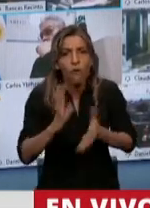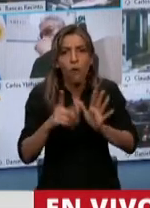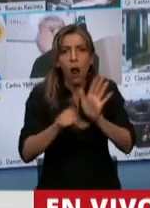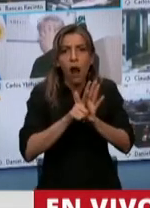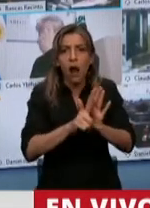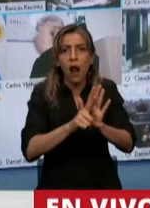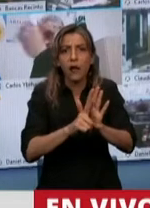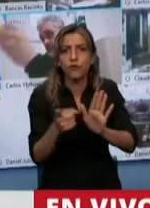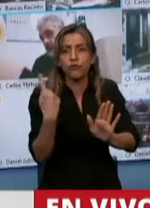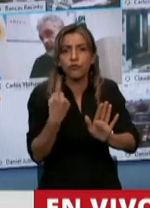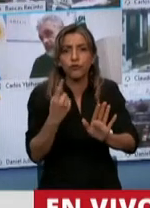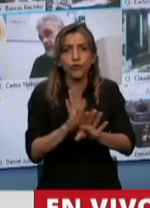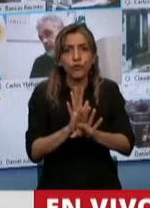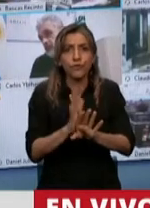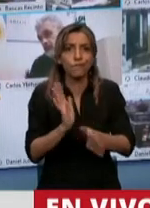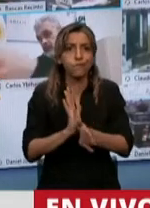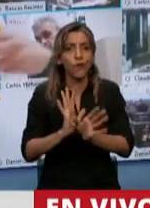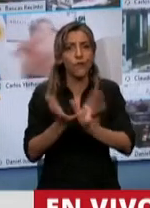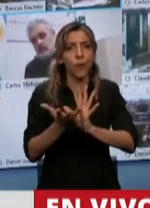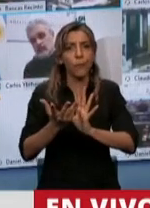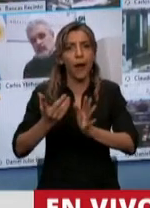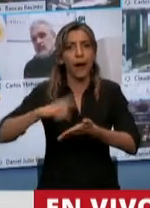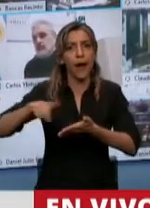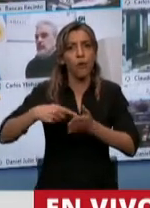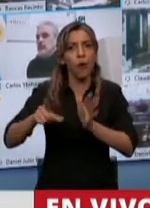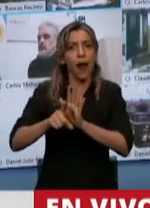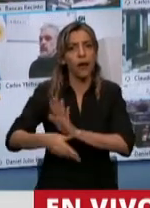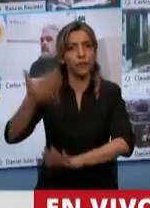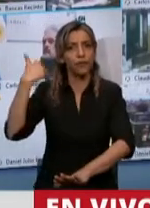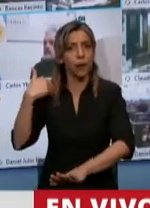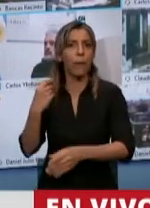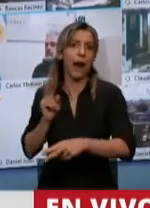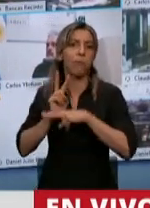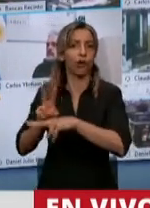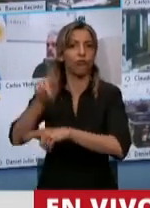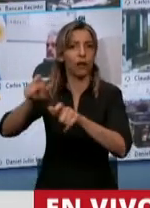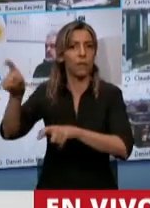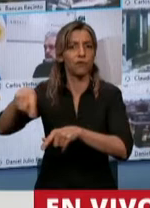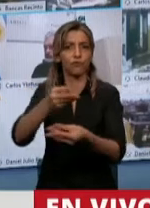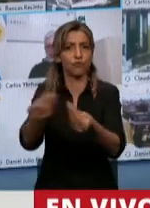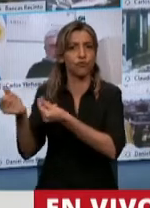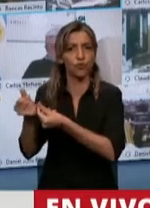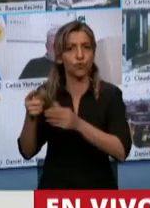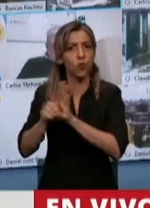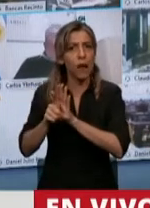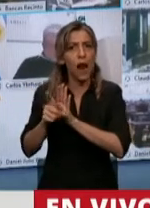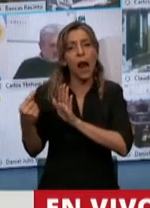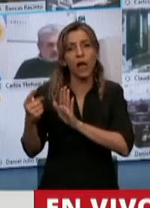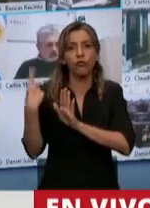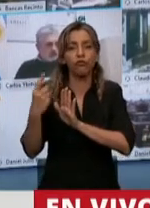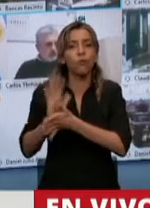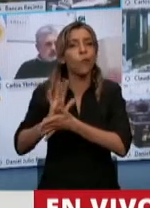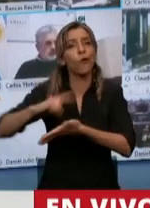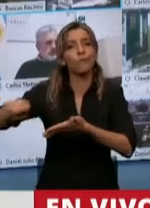una disposición constitucional que es la protección del interés económico del usuario y del consumidor, que adquirió el